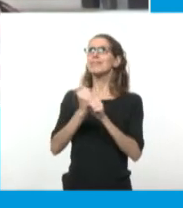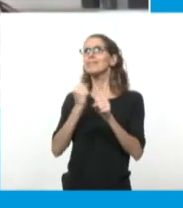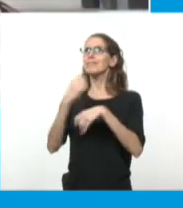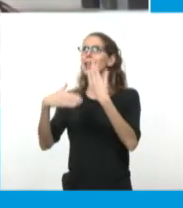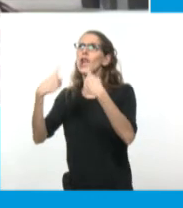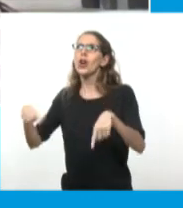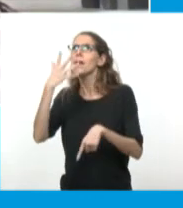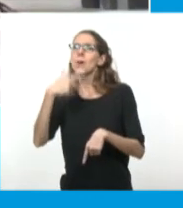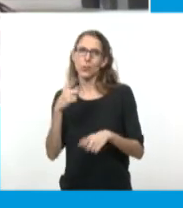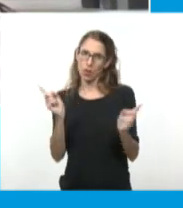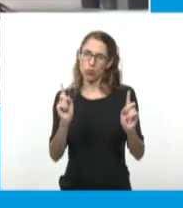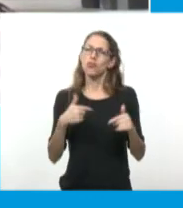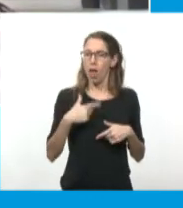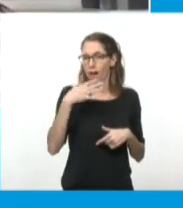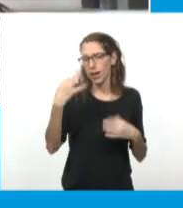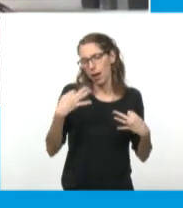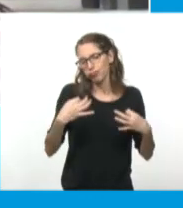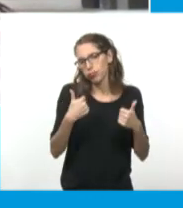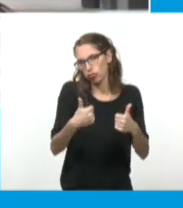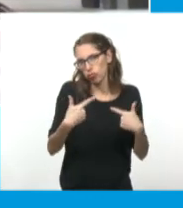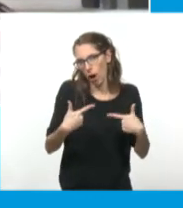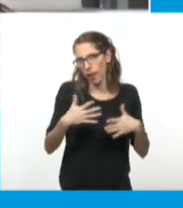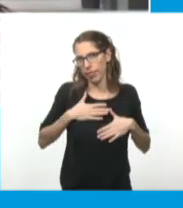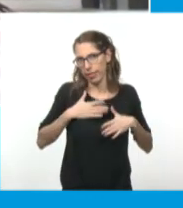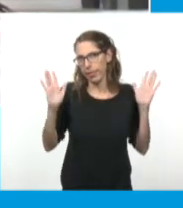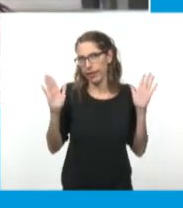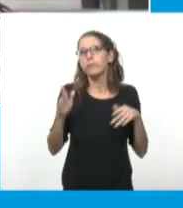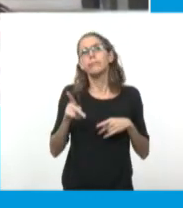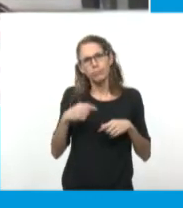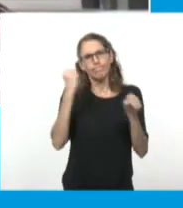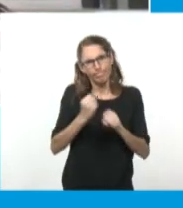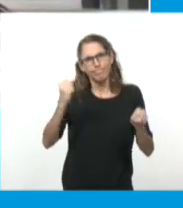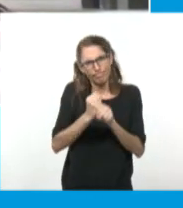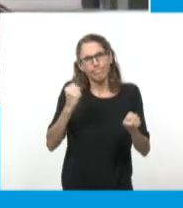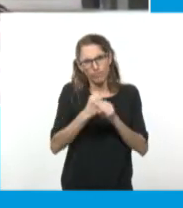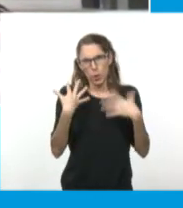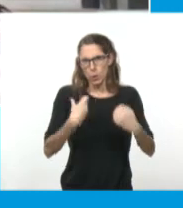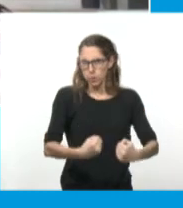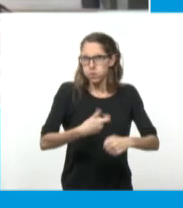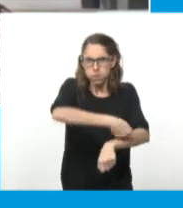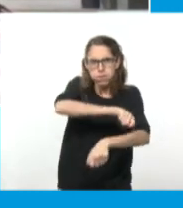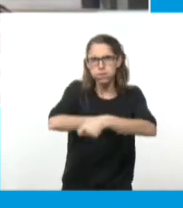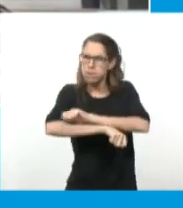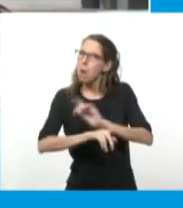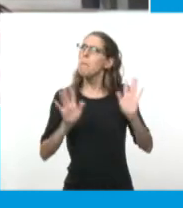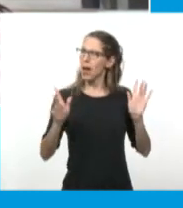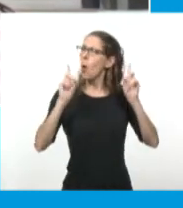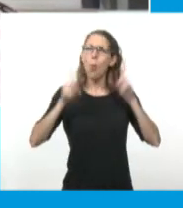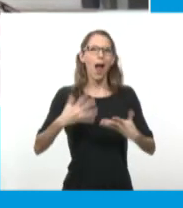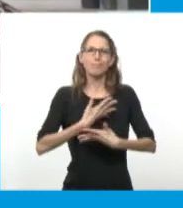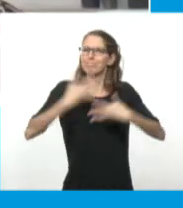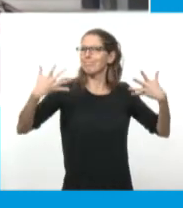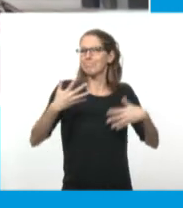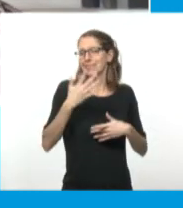Sí, es un privilegio. Es un privilegio y se sostiene con trabajo. Pero sí, con mucha alegría y siempre muy agradecida. Sí, a full.